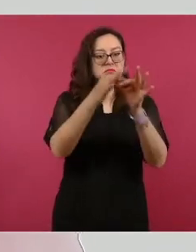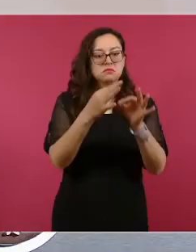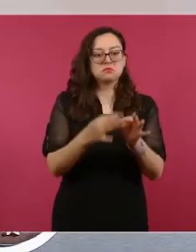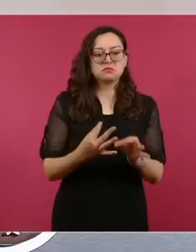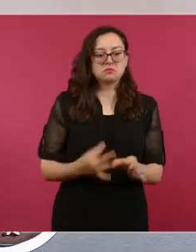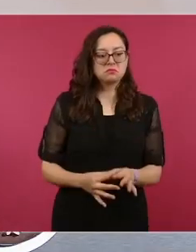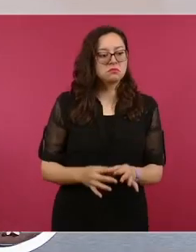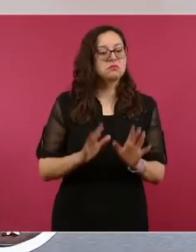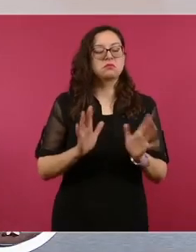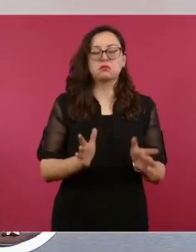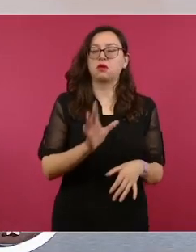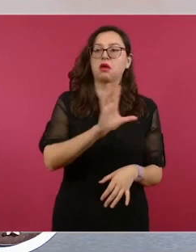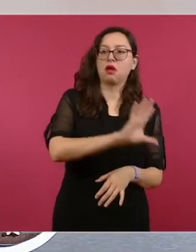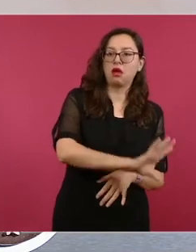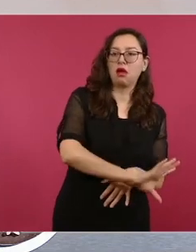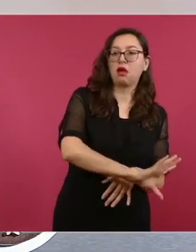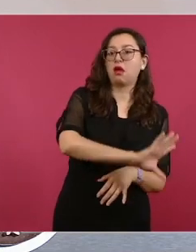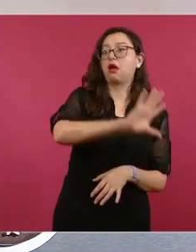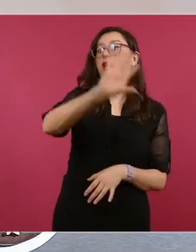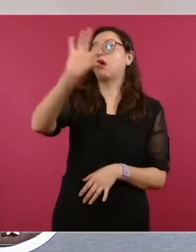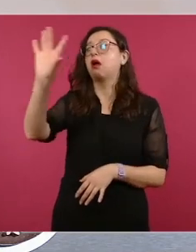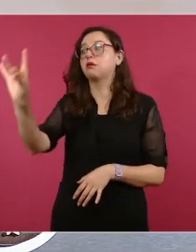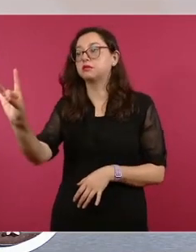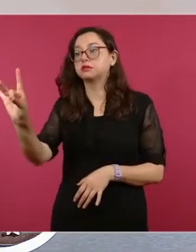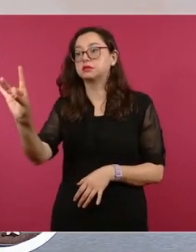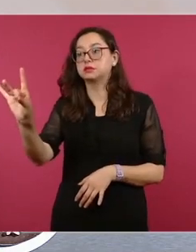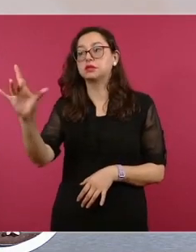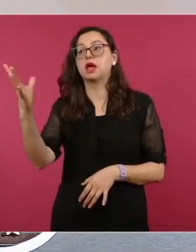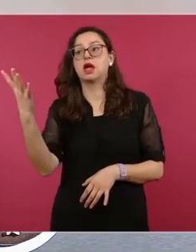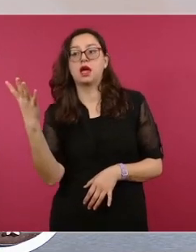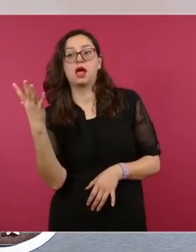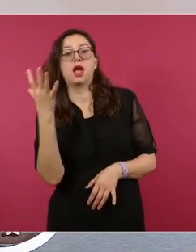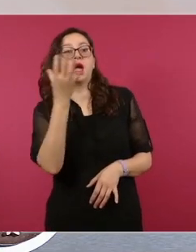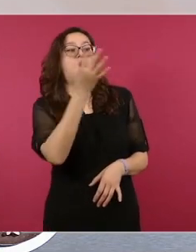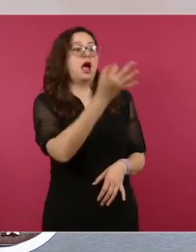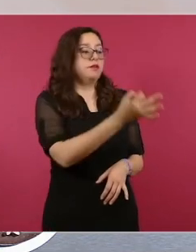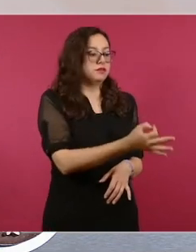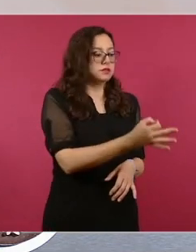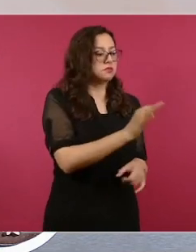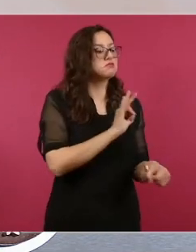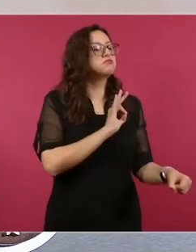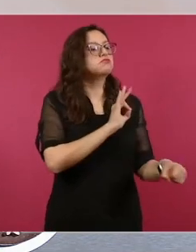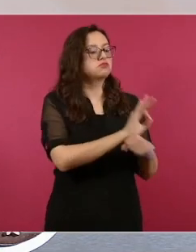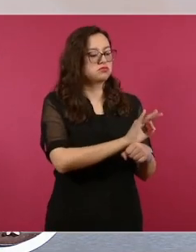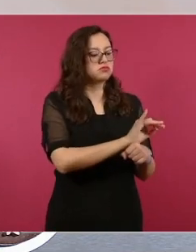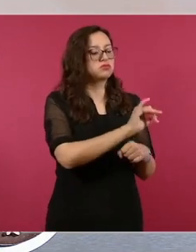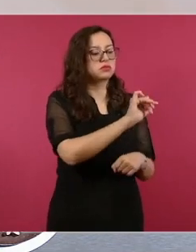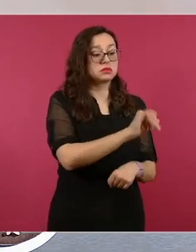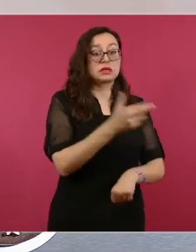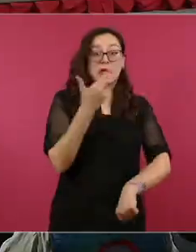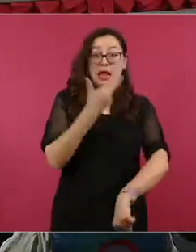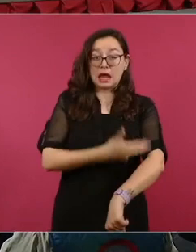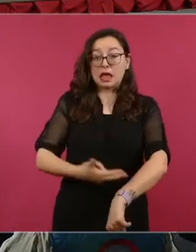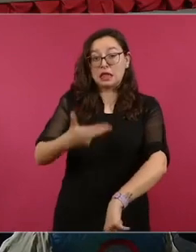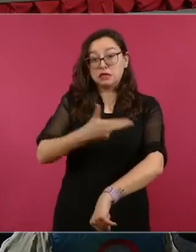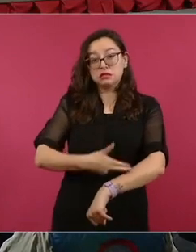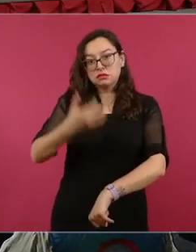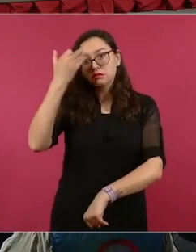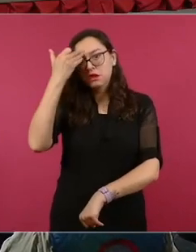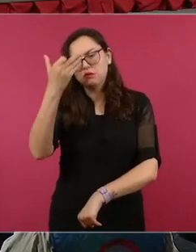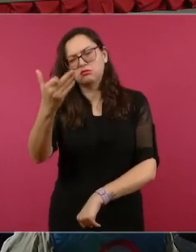candidatos y este protocolo nos ayuda a no demorar en atender una